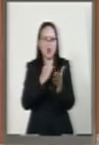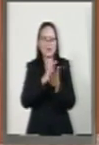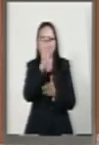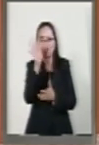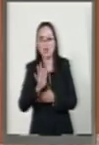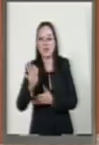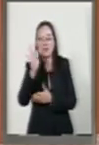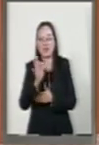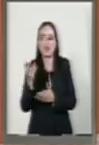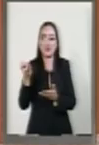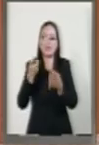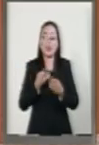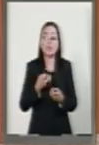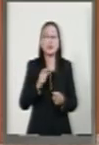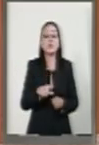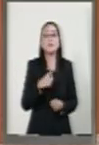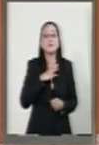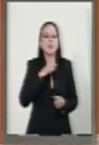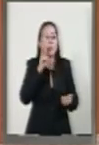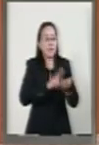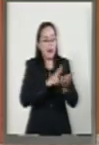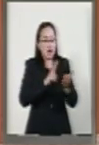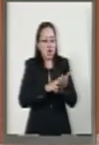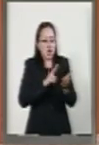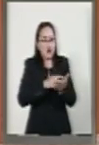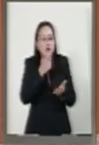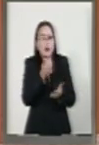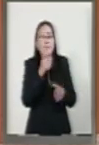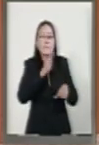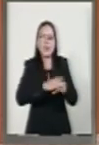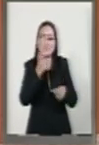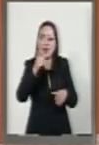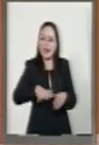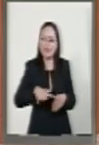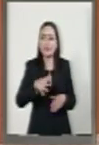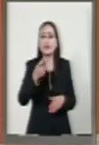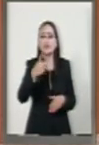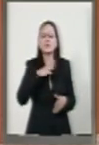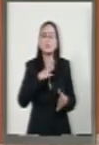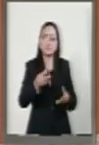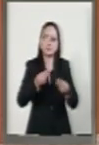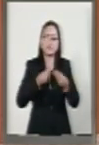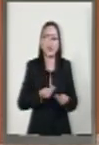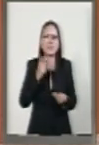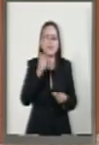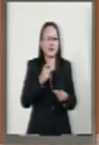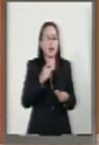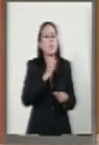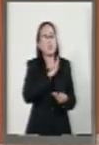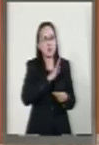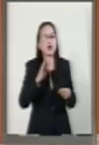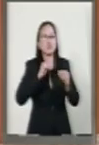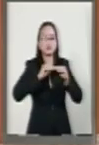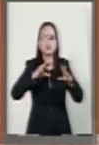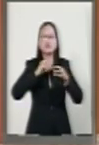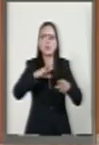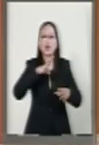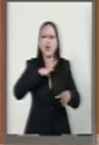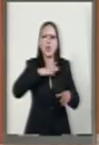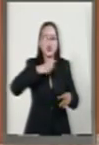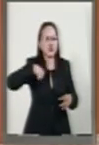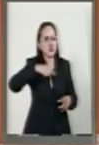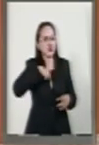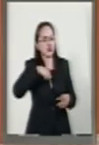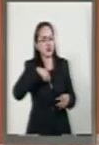solamente el valor económico o la tasa más barata necesariamente comprende el universo de los criterios que debemos de